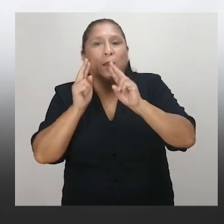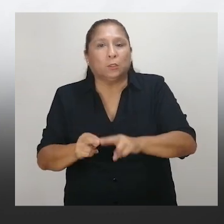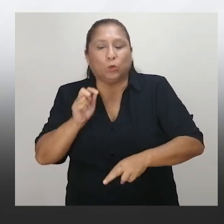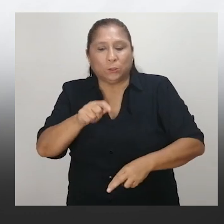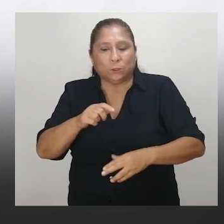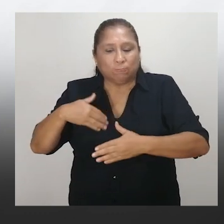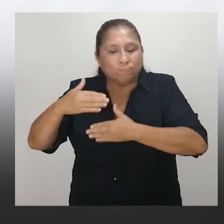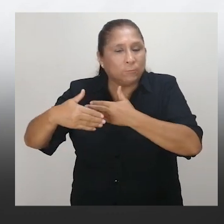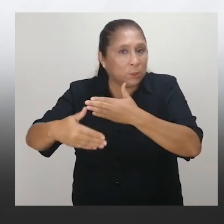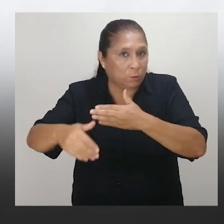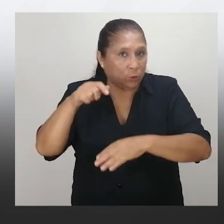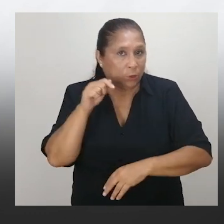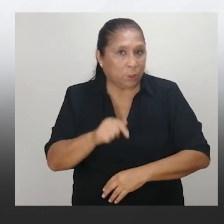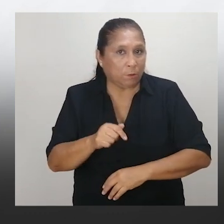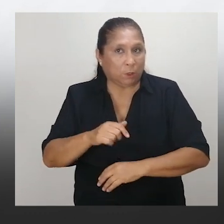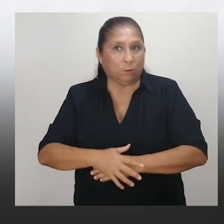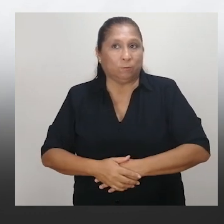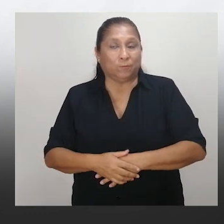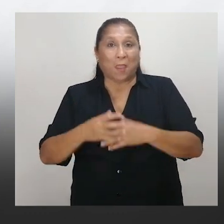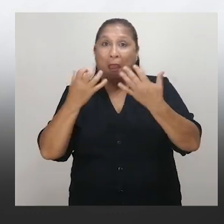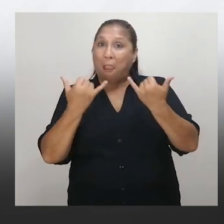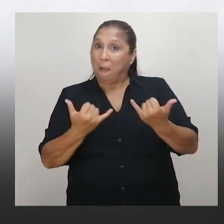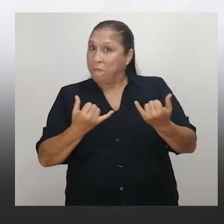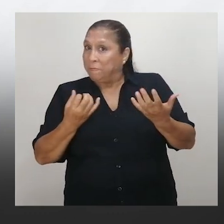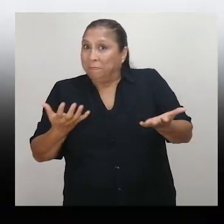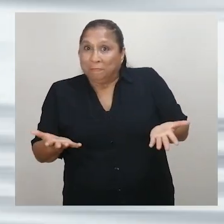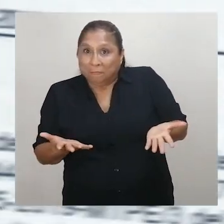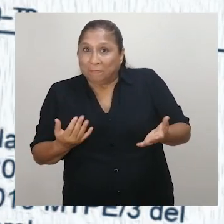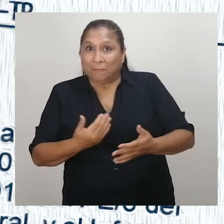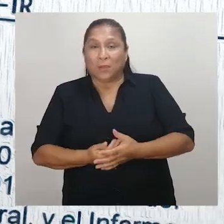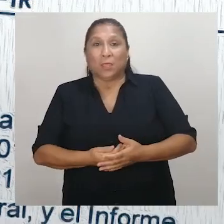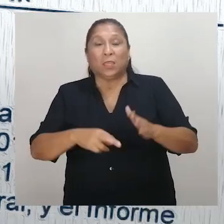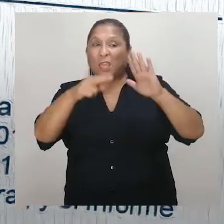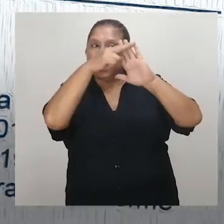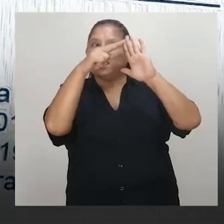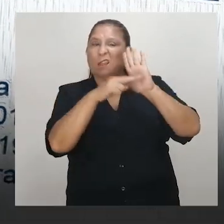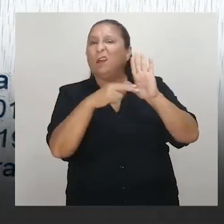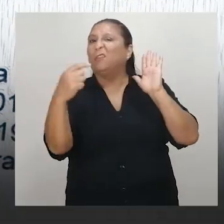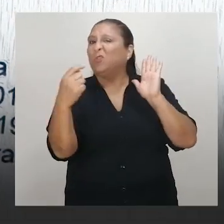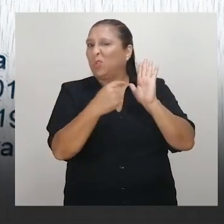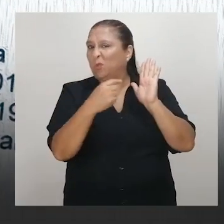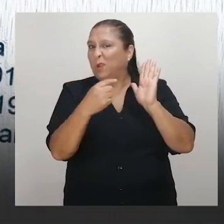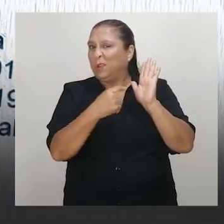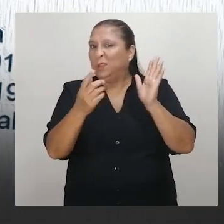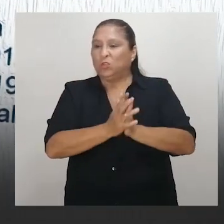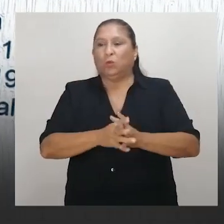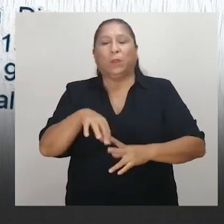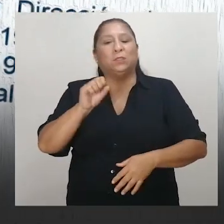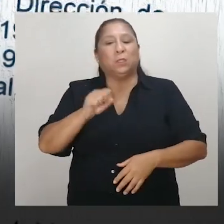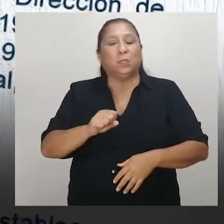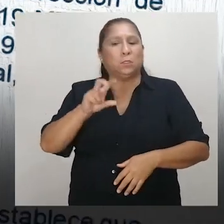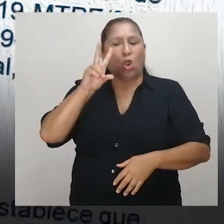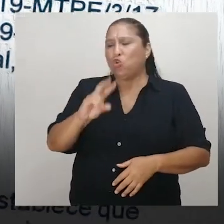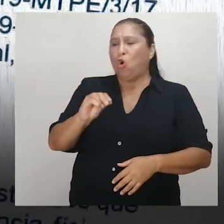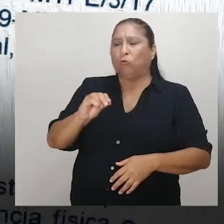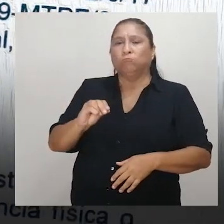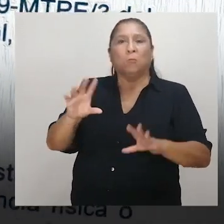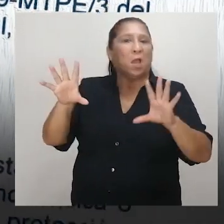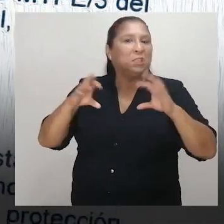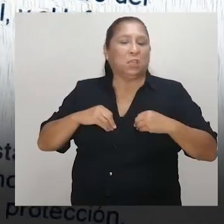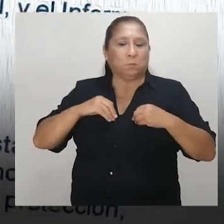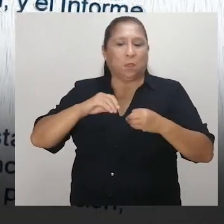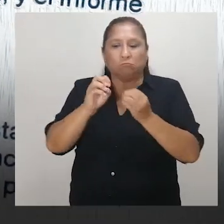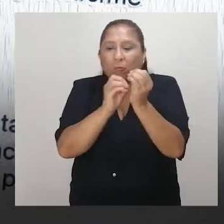registrado el resultado de este procedimiento. Ahora bien, ¿qué dice la norma respecto a una